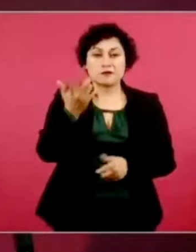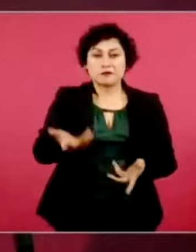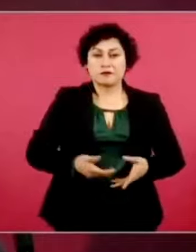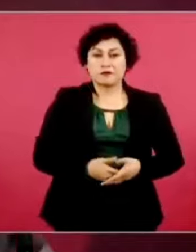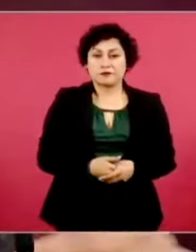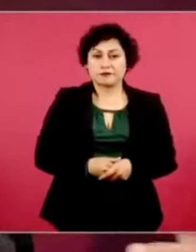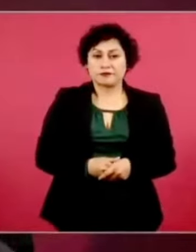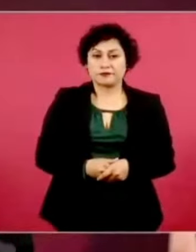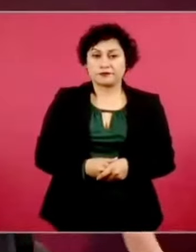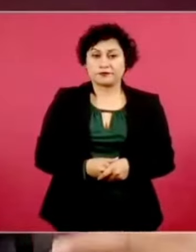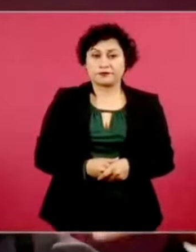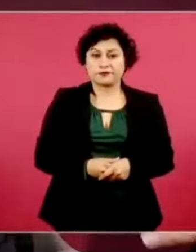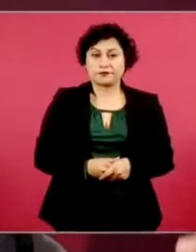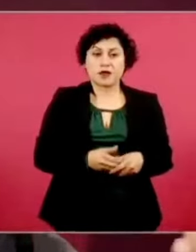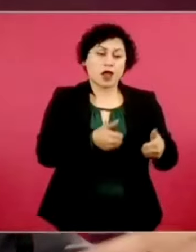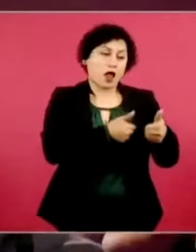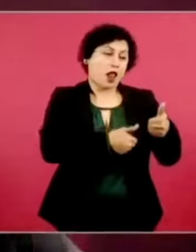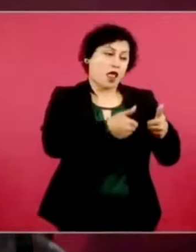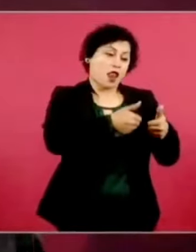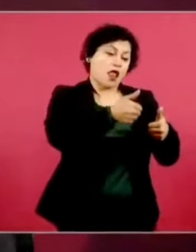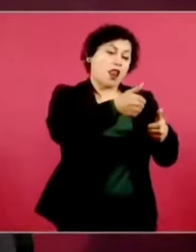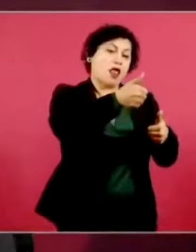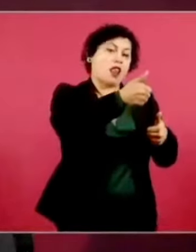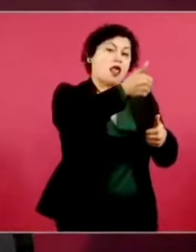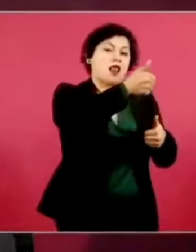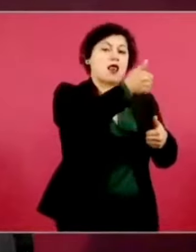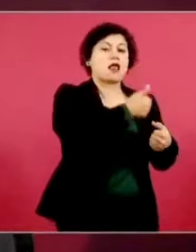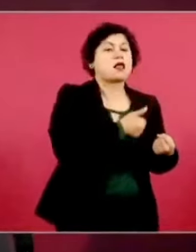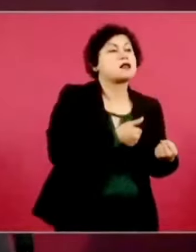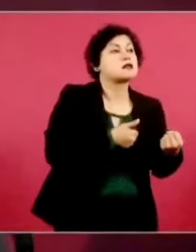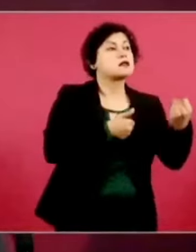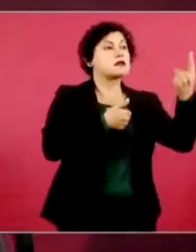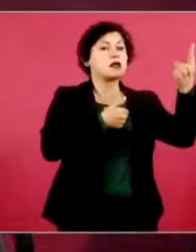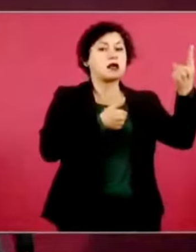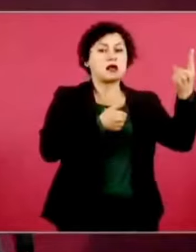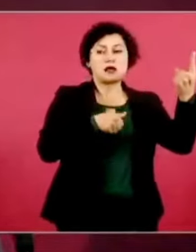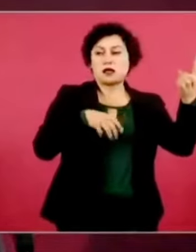Ya se quieren sentir más, se vuelven ladinos.